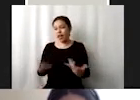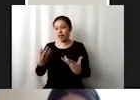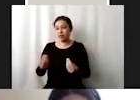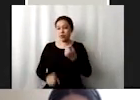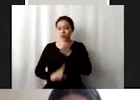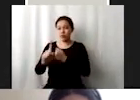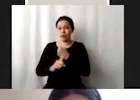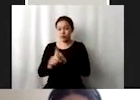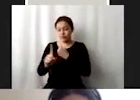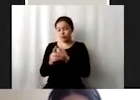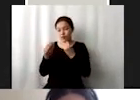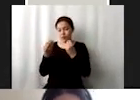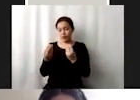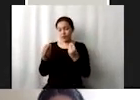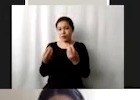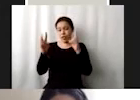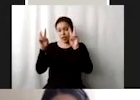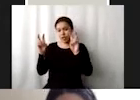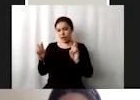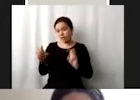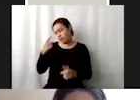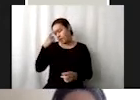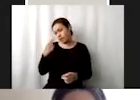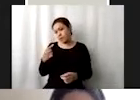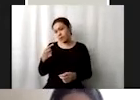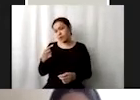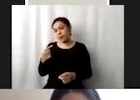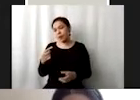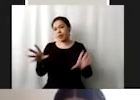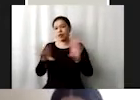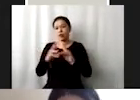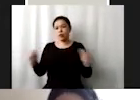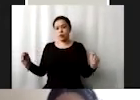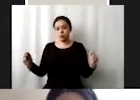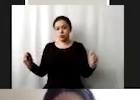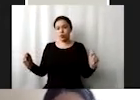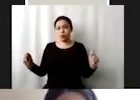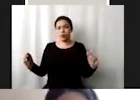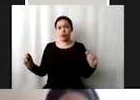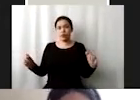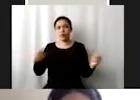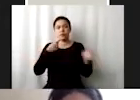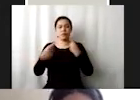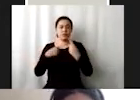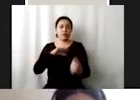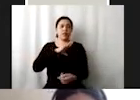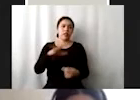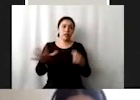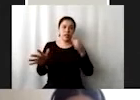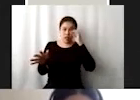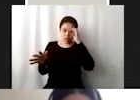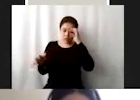este tema de de tanto la extinción como pues el debacle generalizado de nuestros